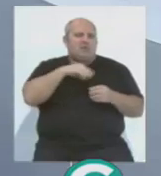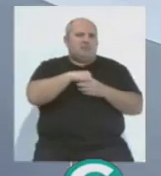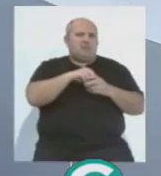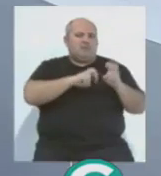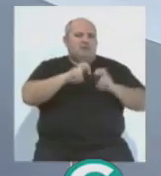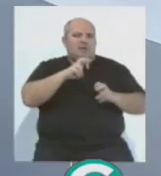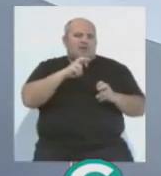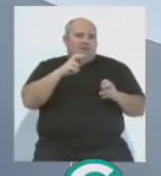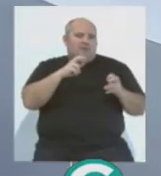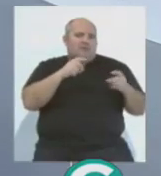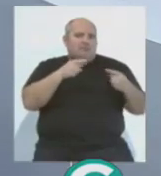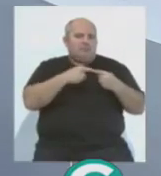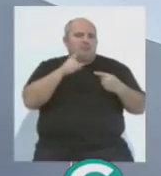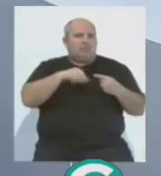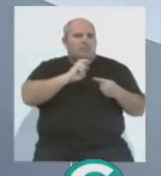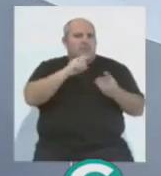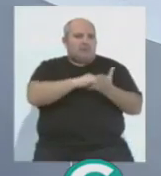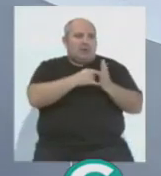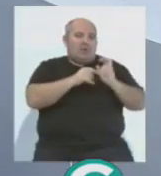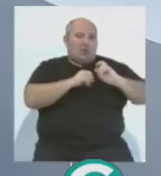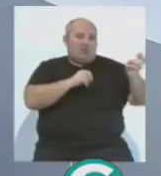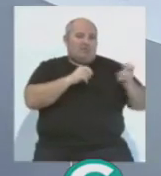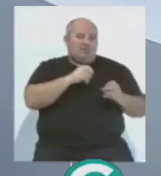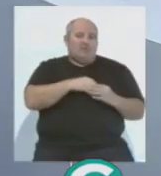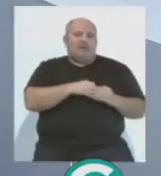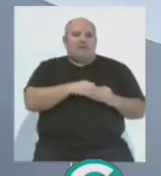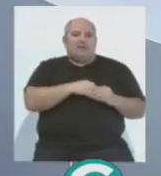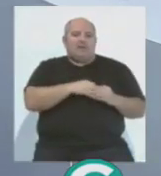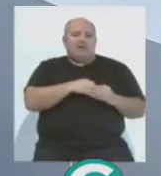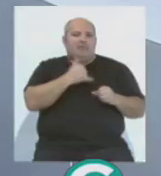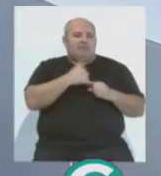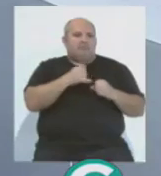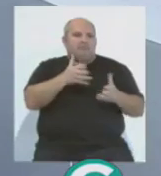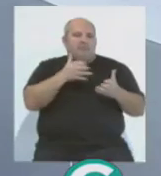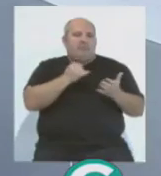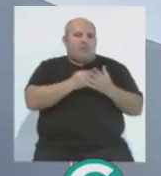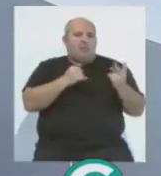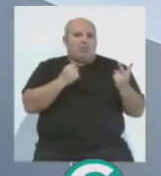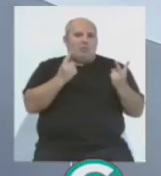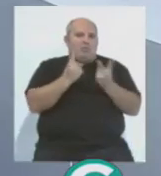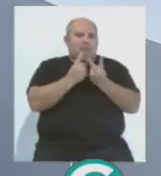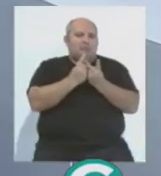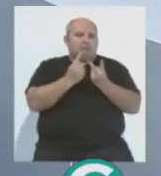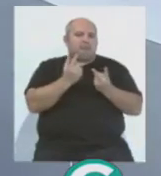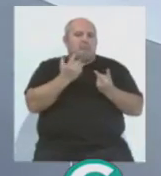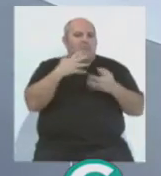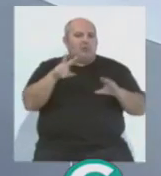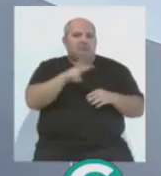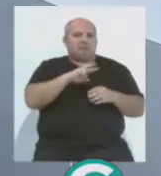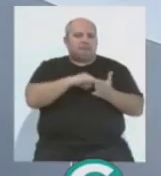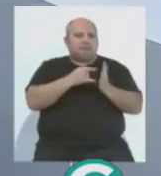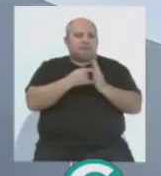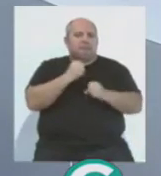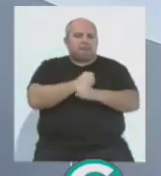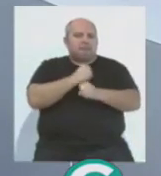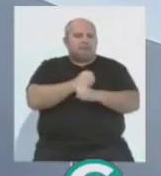lleva Antonio Calderón, que también fue técnico del Fuenlabrada, al final ganó el Fuenlabrada 1-2, pero ambos técnicos están